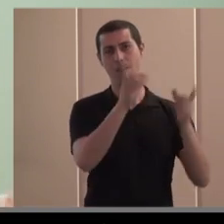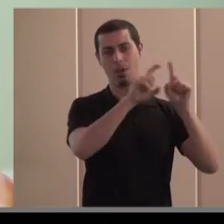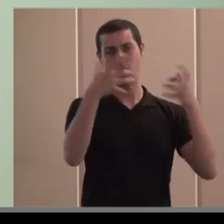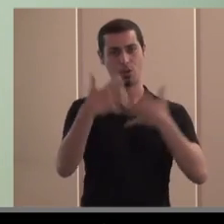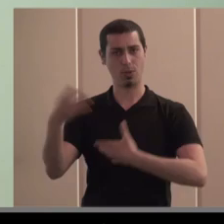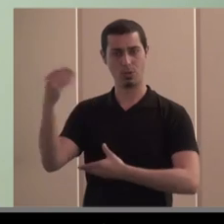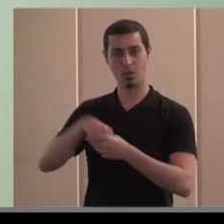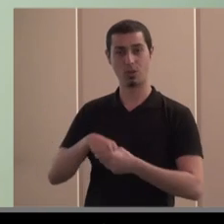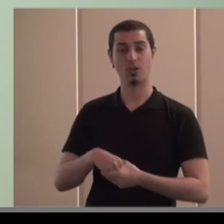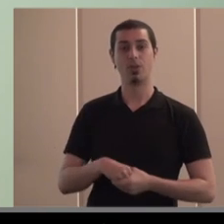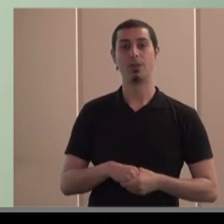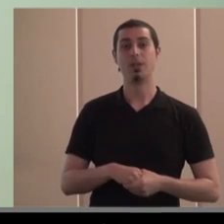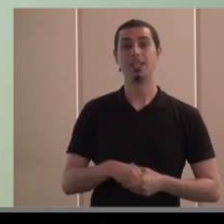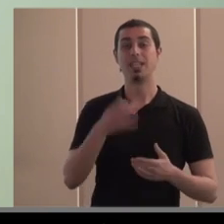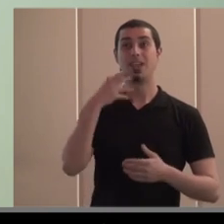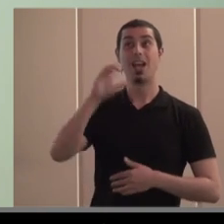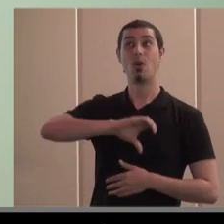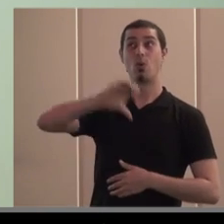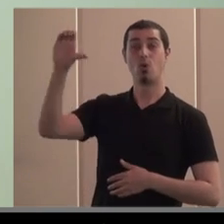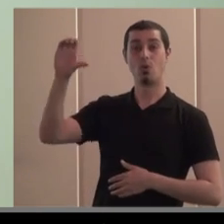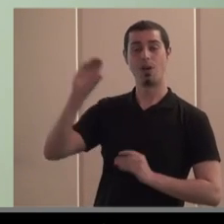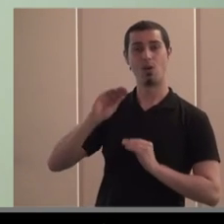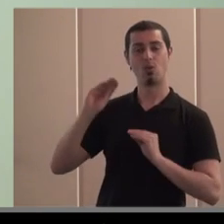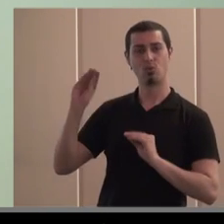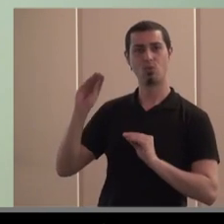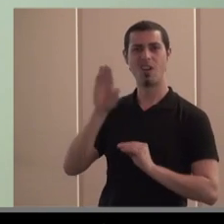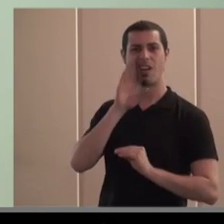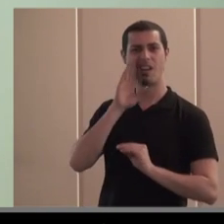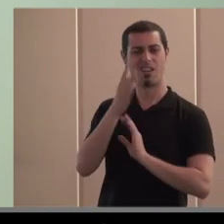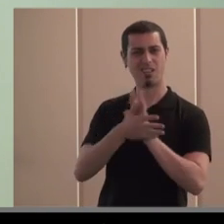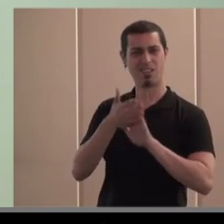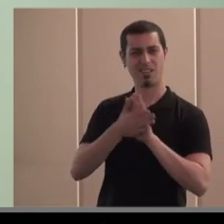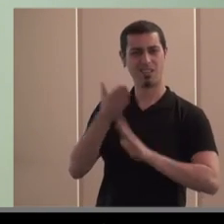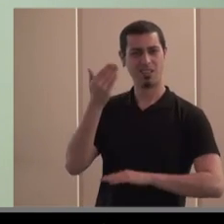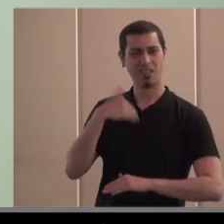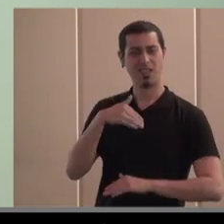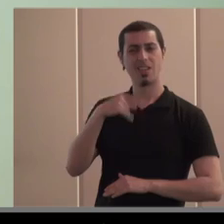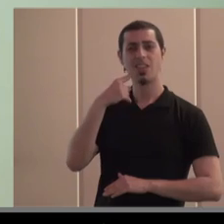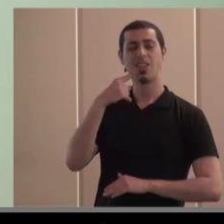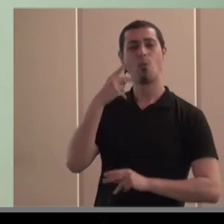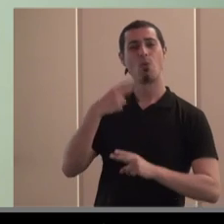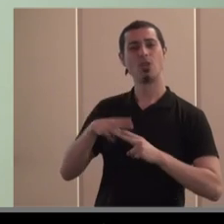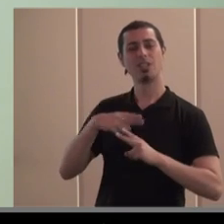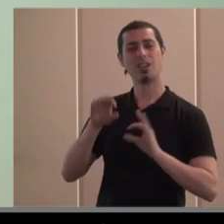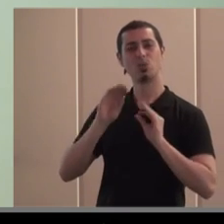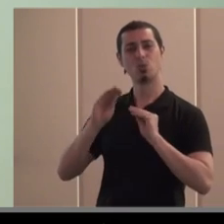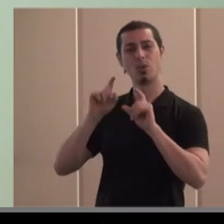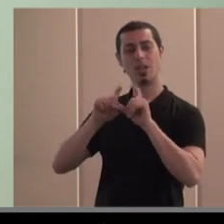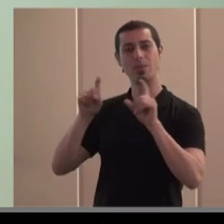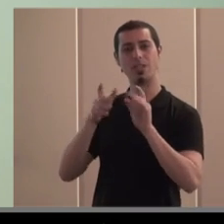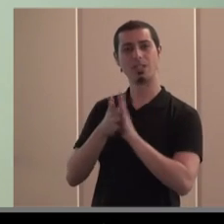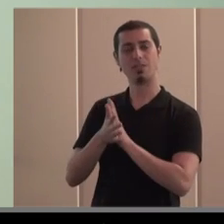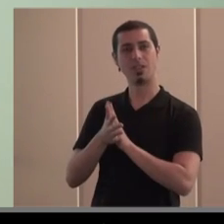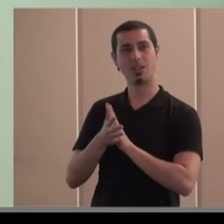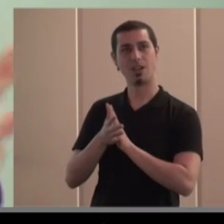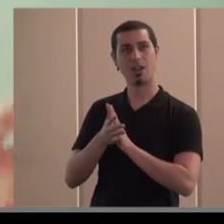es decir a nivel europeo ocurre lo que os comentaba antes la política empresarial se corta el